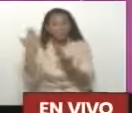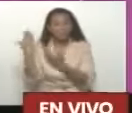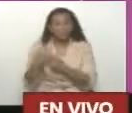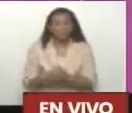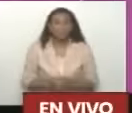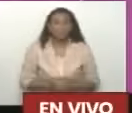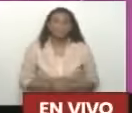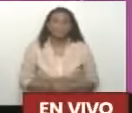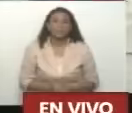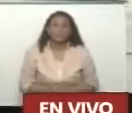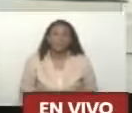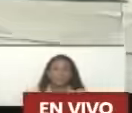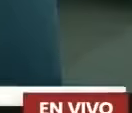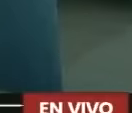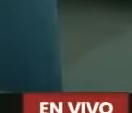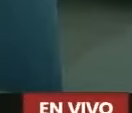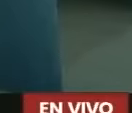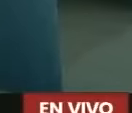Adelante.